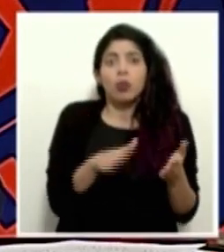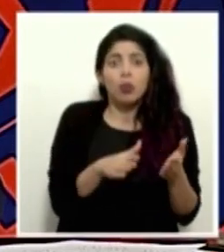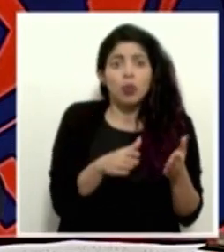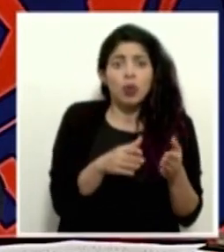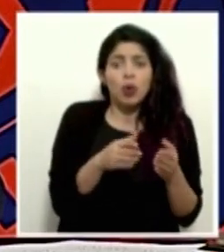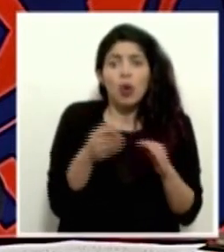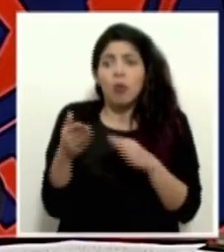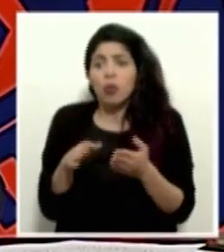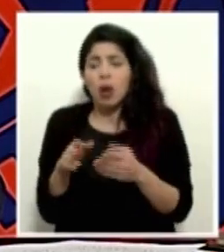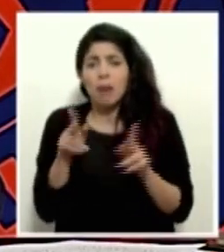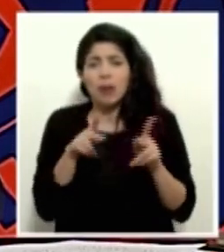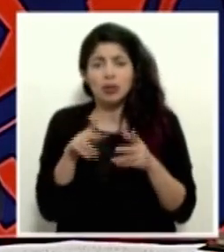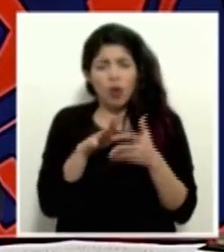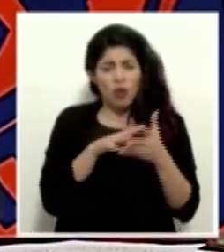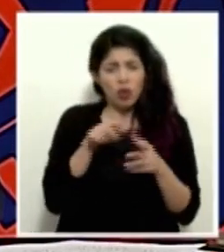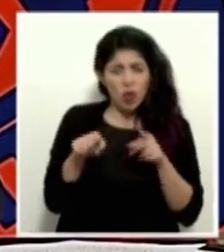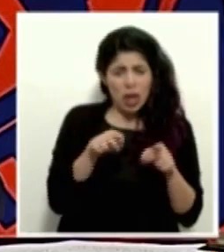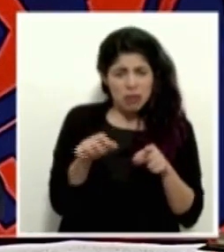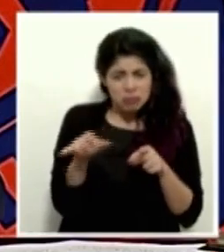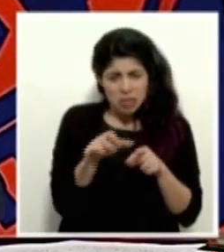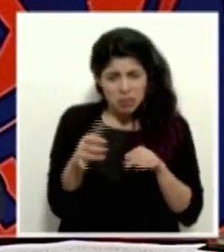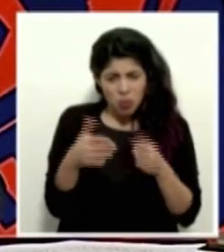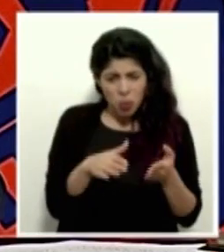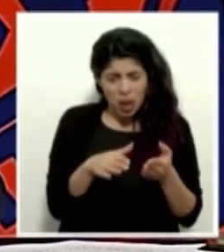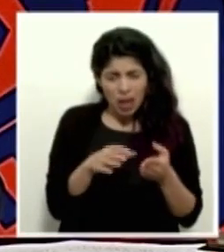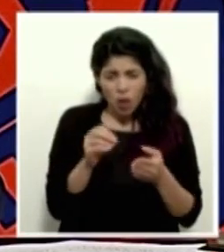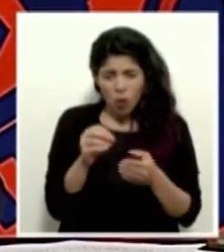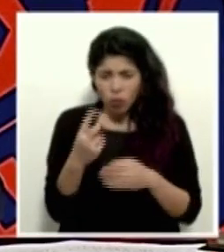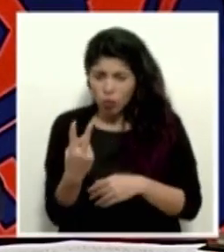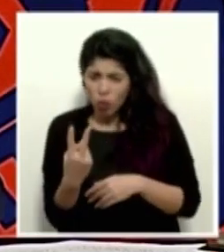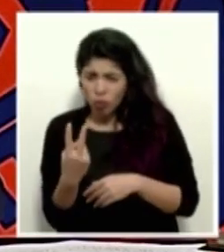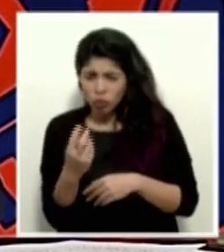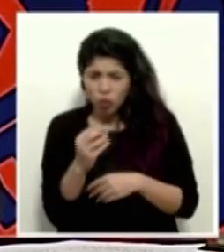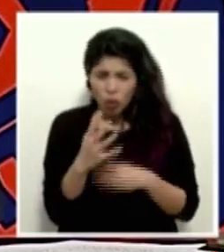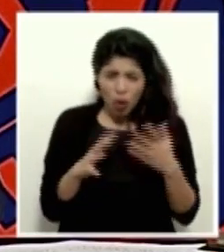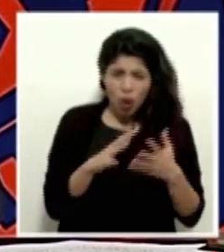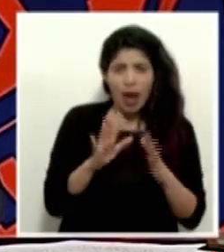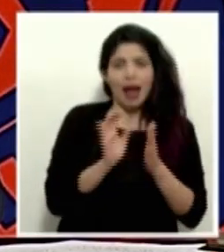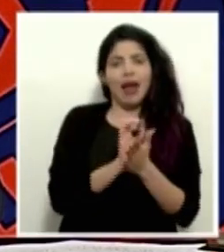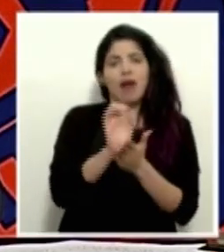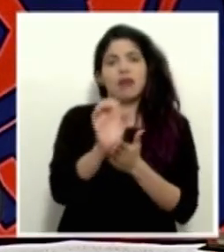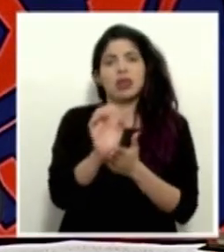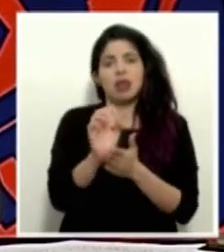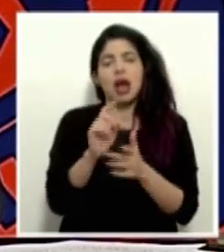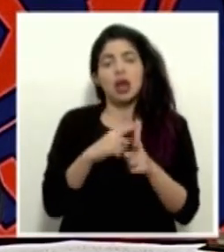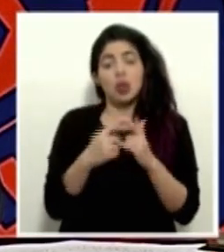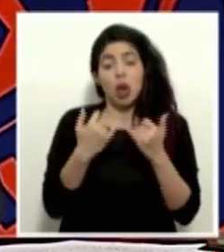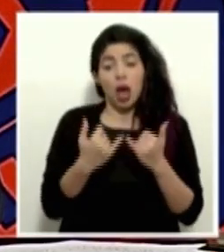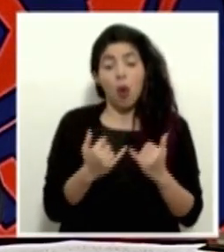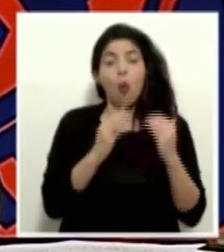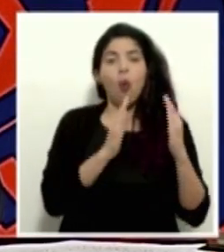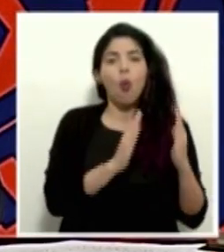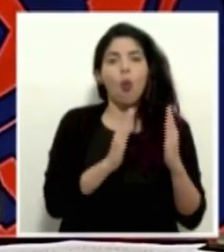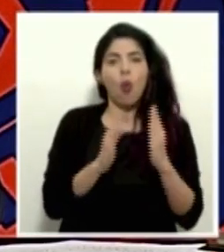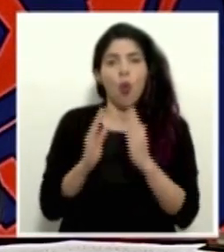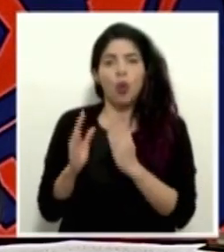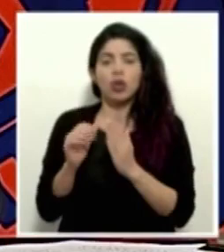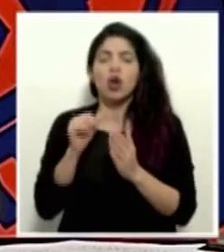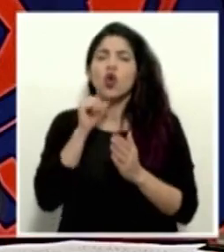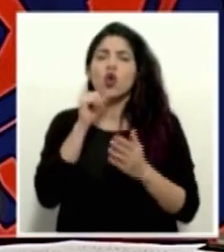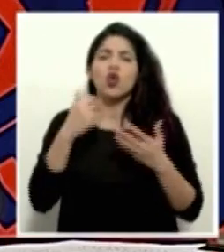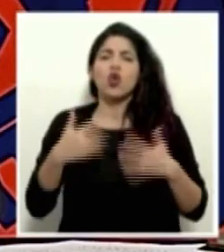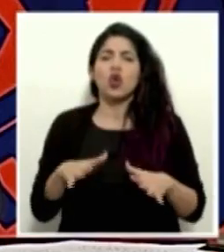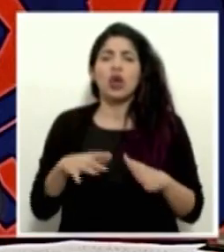cercanos y que haya confusión, si es el mismo, si son dos, o sea, la idea es tener un orden, no es entrar